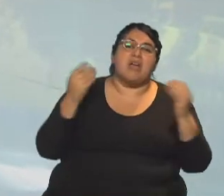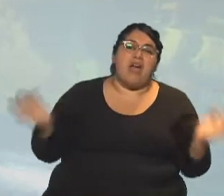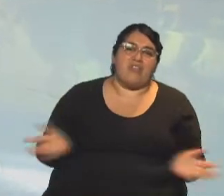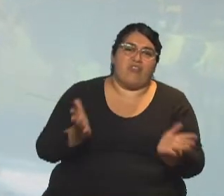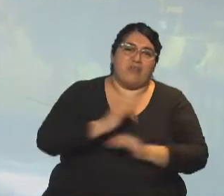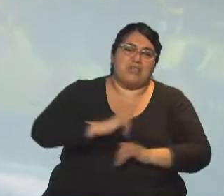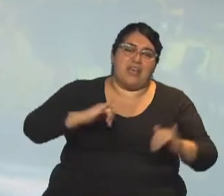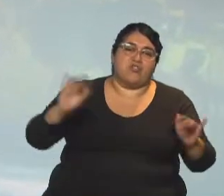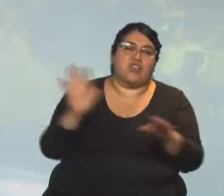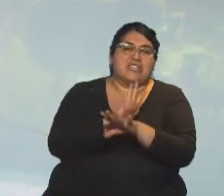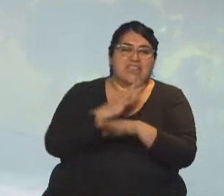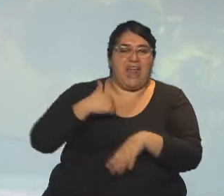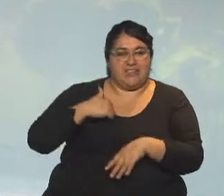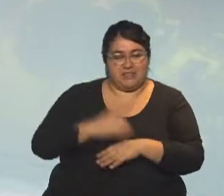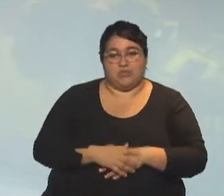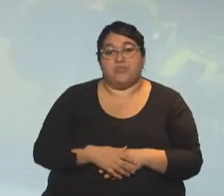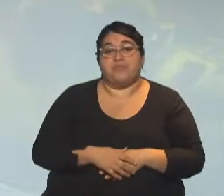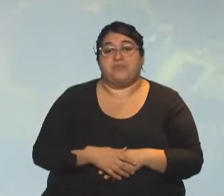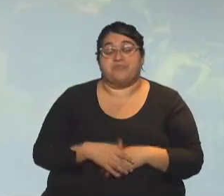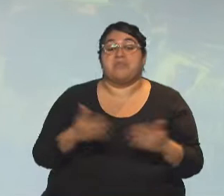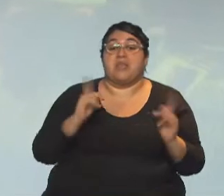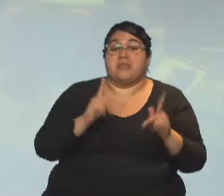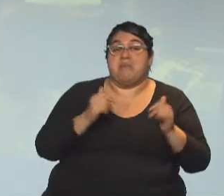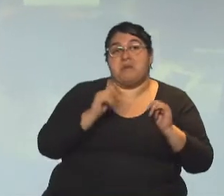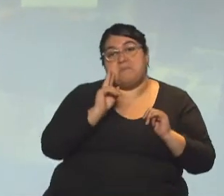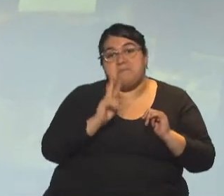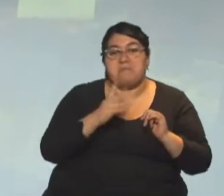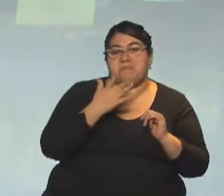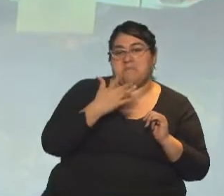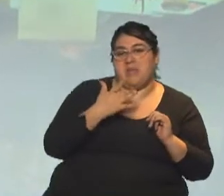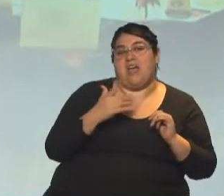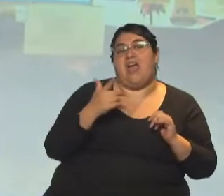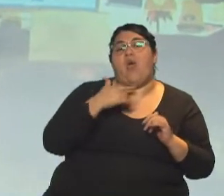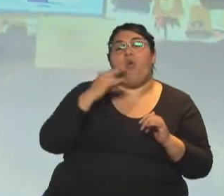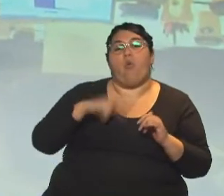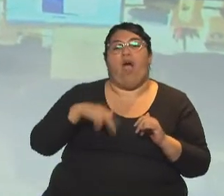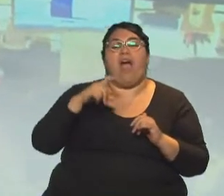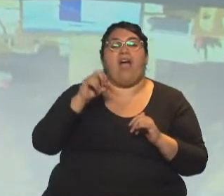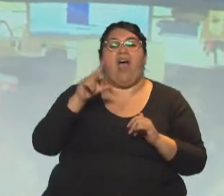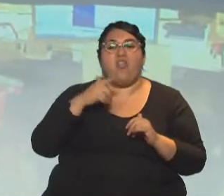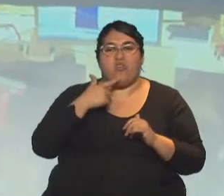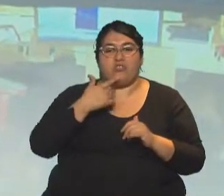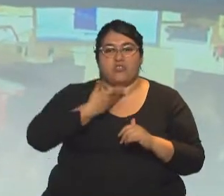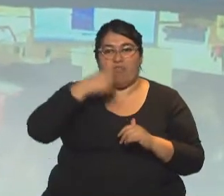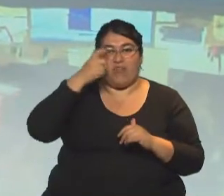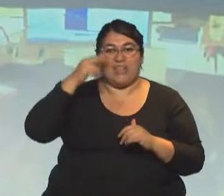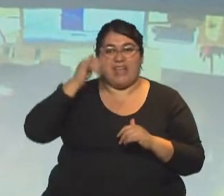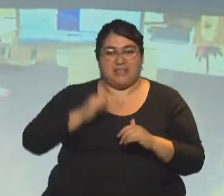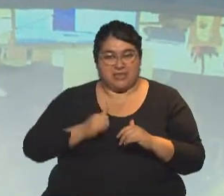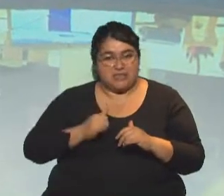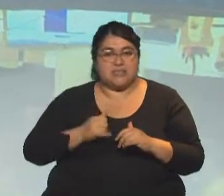cine argentino. Si quieren pasar un buen momento también en este clima, decía Juan Carlos Fernández recién que estaba por un partido buscando televisores,